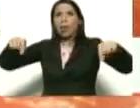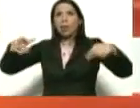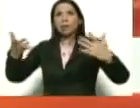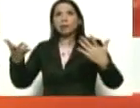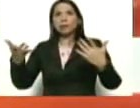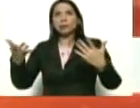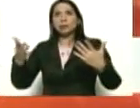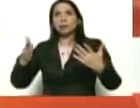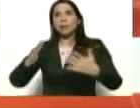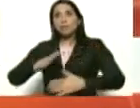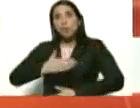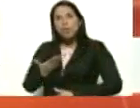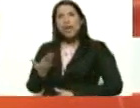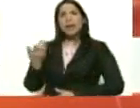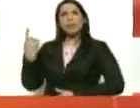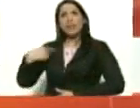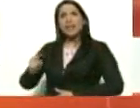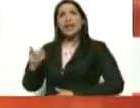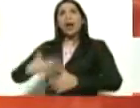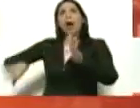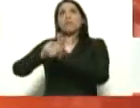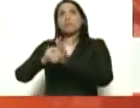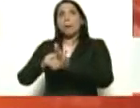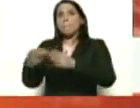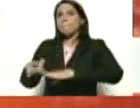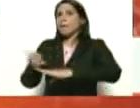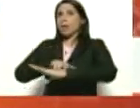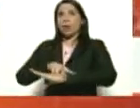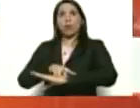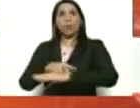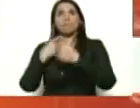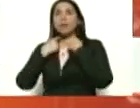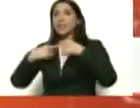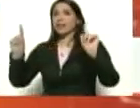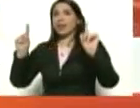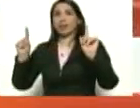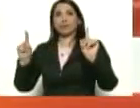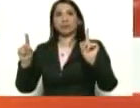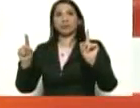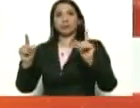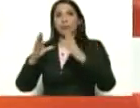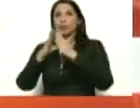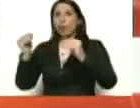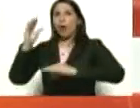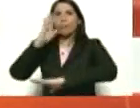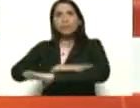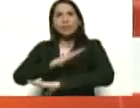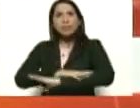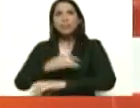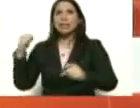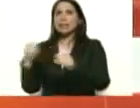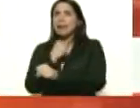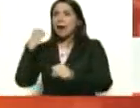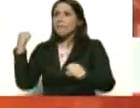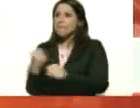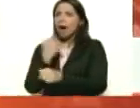bueno, pudiéramos tener un rebrote y perder toda la disciplina, el trabajo